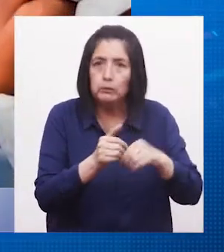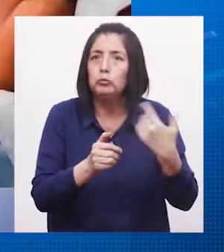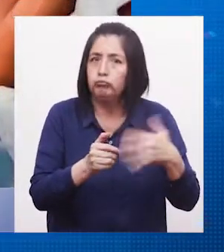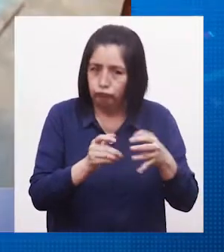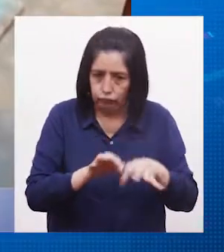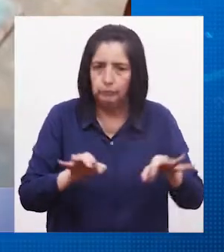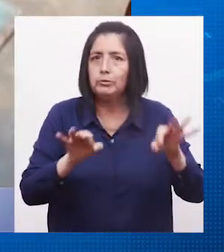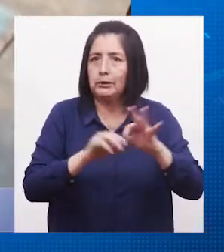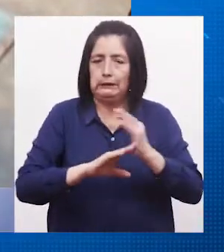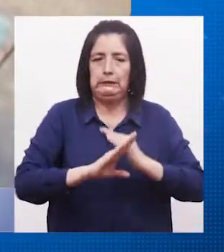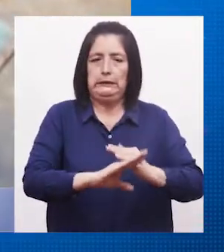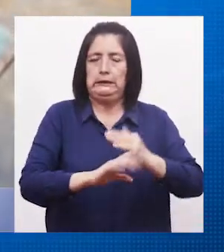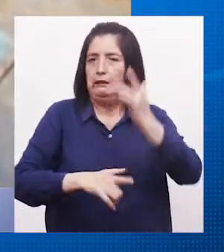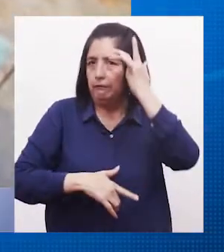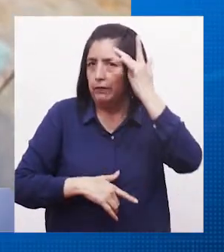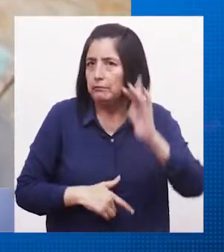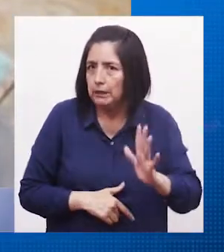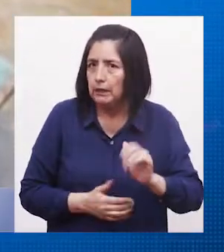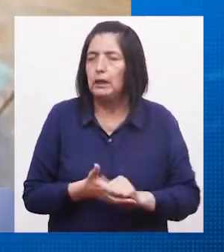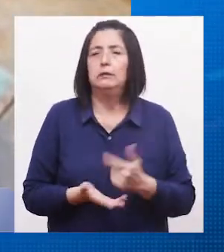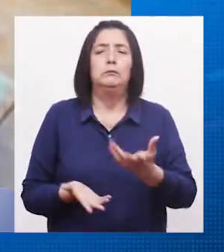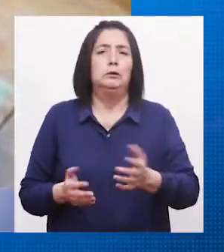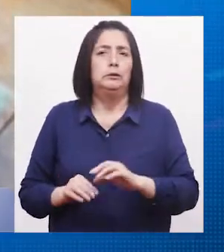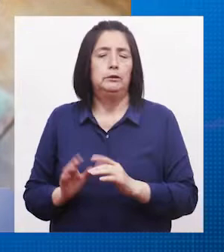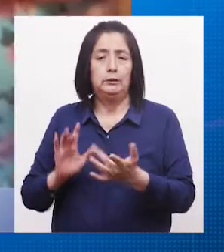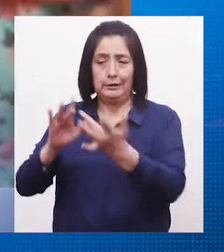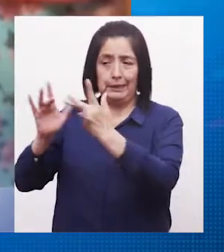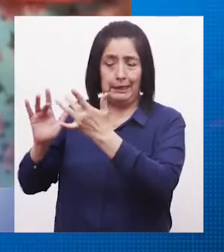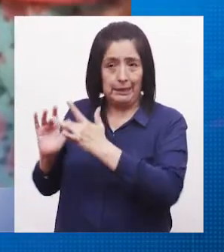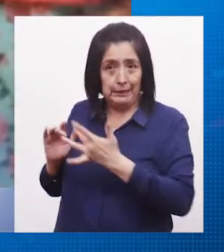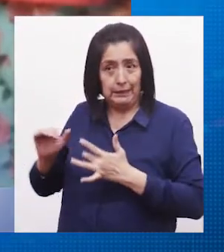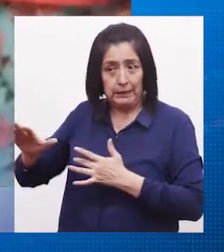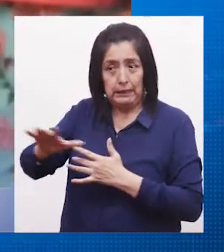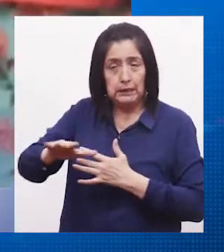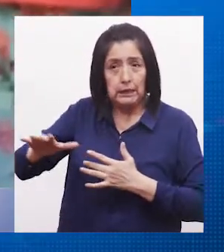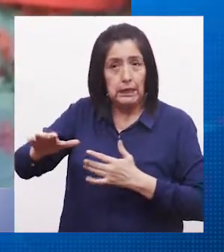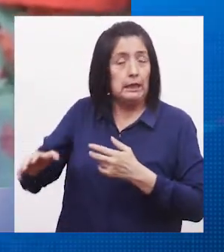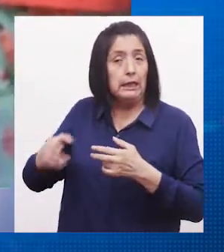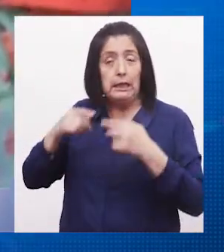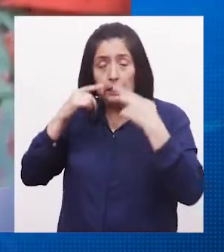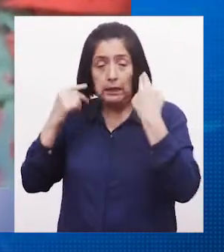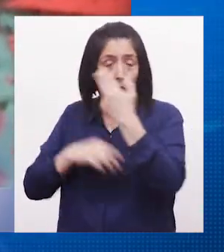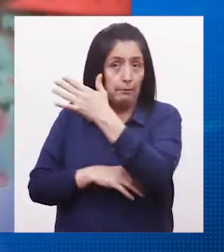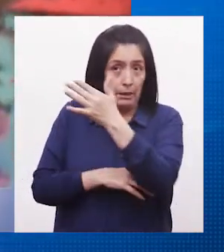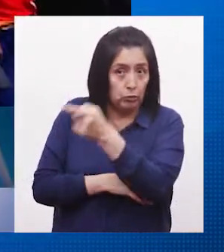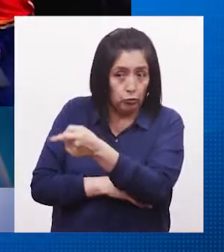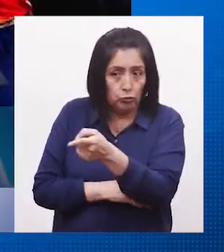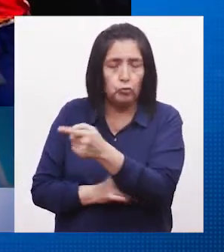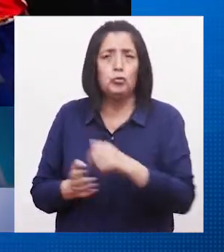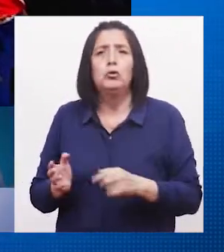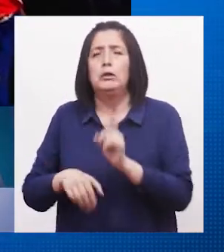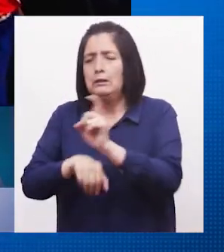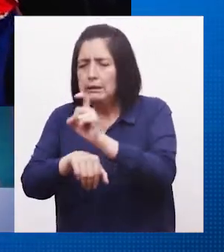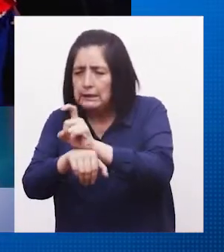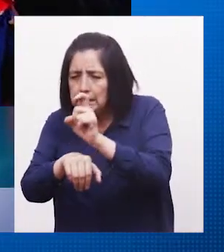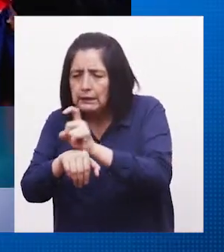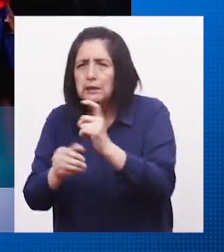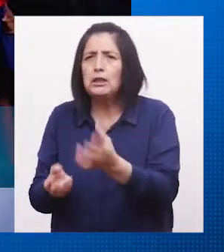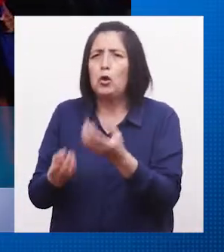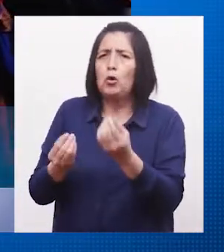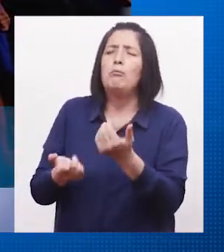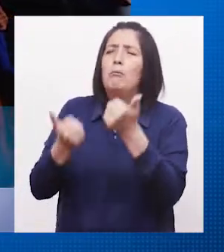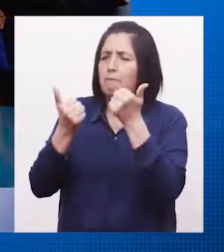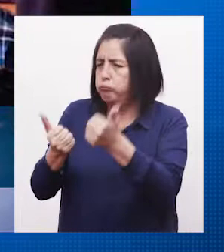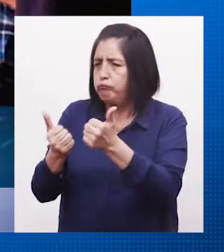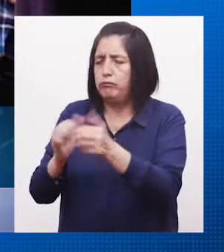para evitar enfermedades Por ello, la red de salud Condor Kanki en la región Amazonas Continúa realizando sesiones demostrativas del correcto